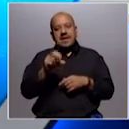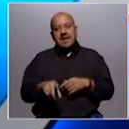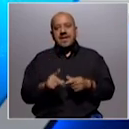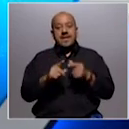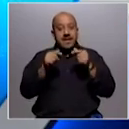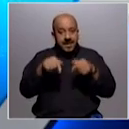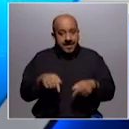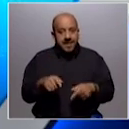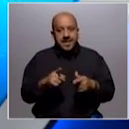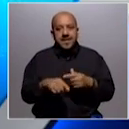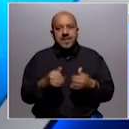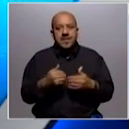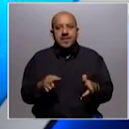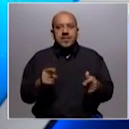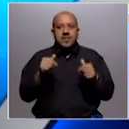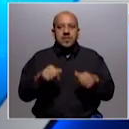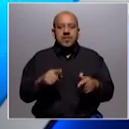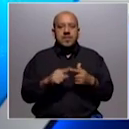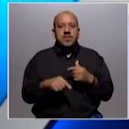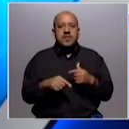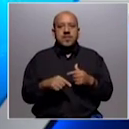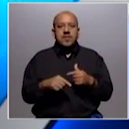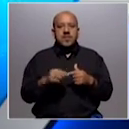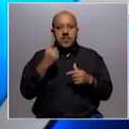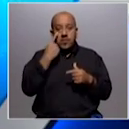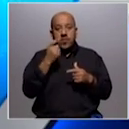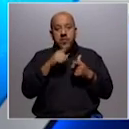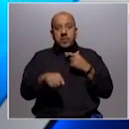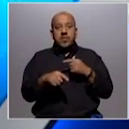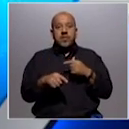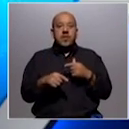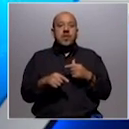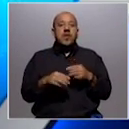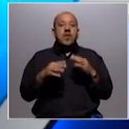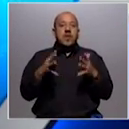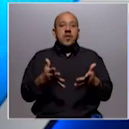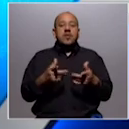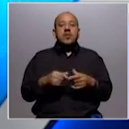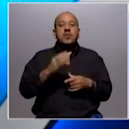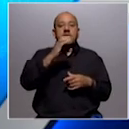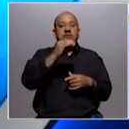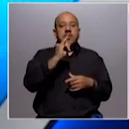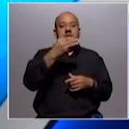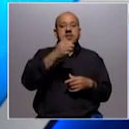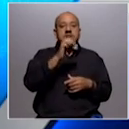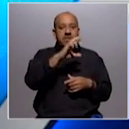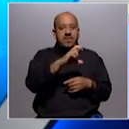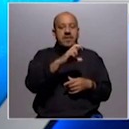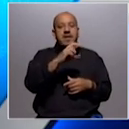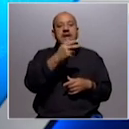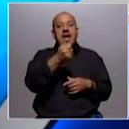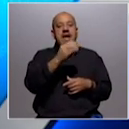de allí, de una u otra forma, los que estamos en el área... ...sí determinamos que bueno, es una especie de cyberacoso, cyberbullying... Sí, cyberacoso. ...que